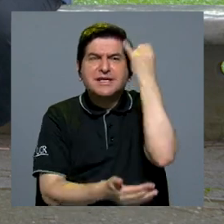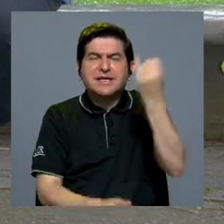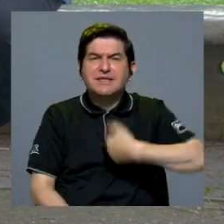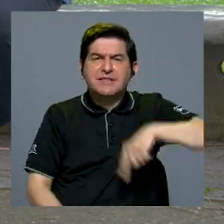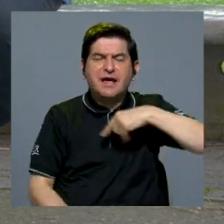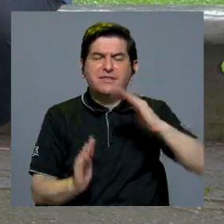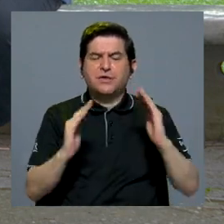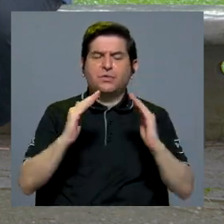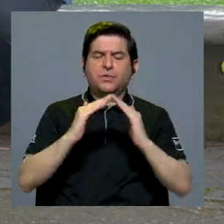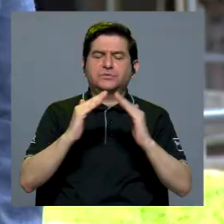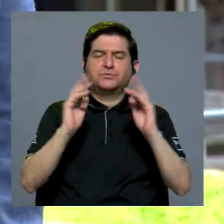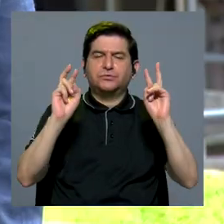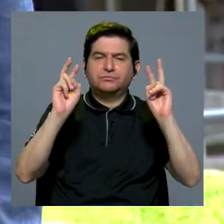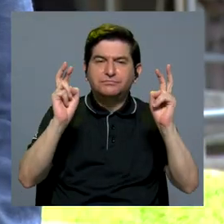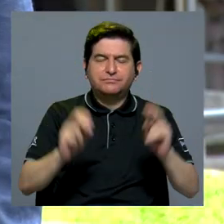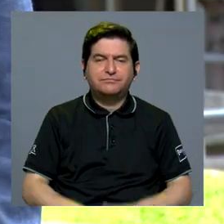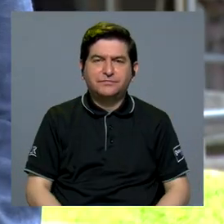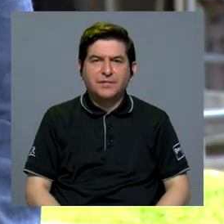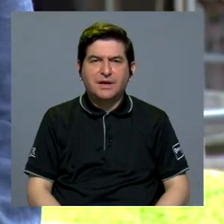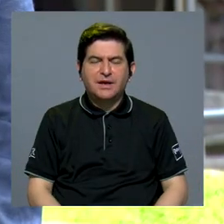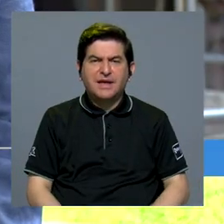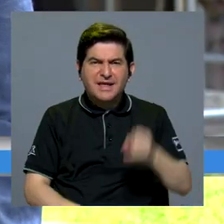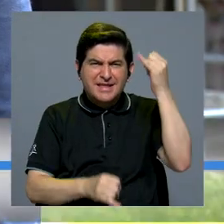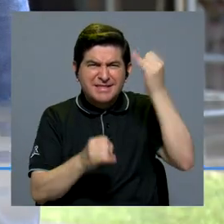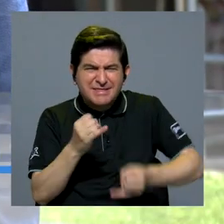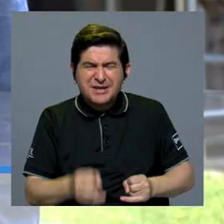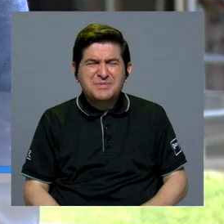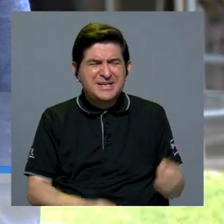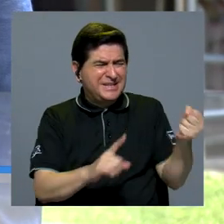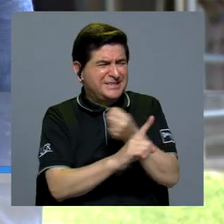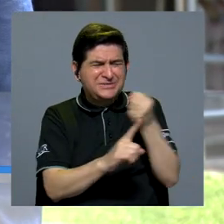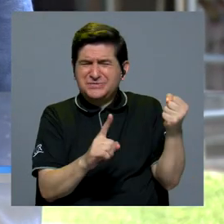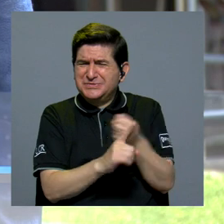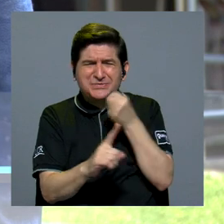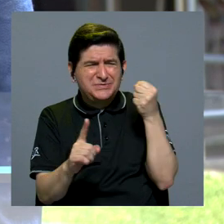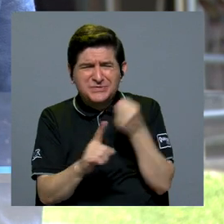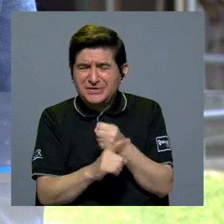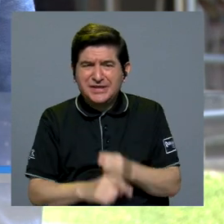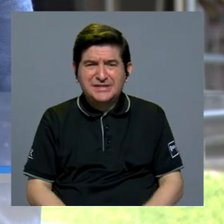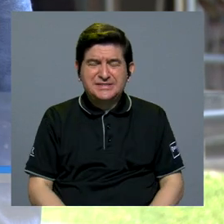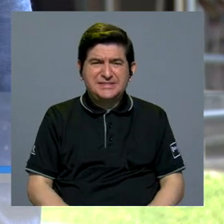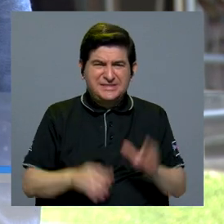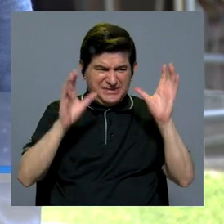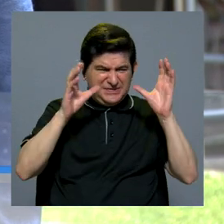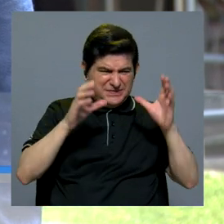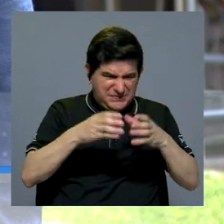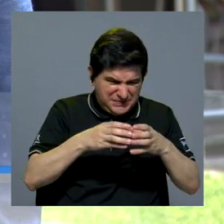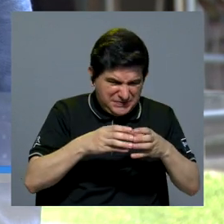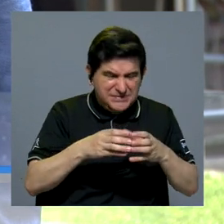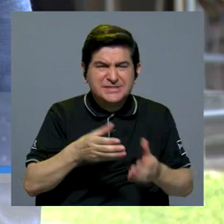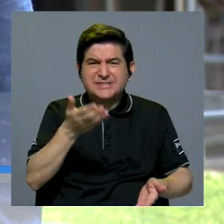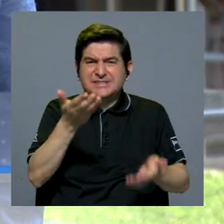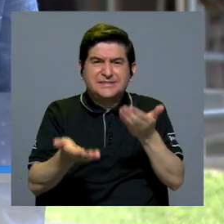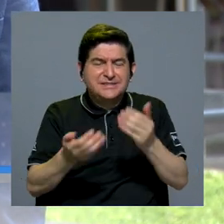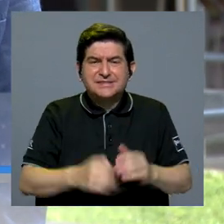nuestras convivencias, cómo podemos acabar con tanta violencia que se concentra en ciertos,